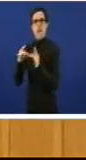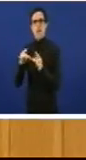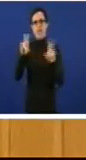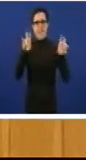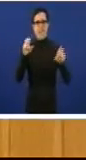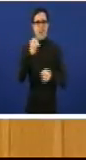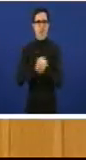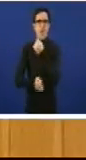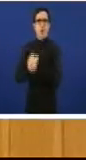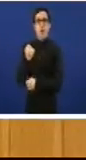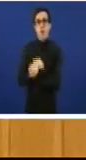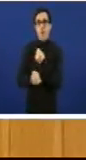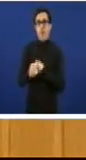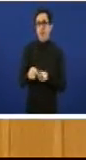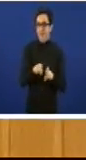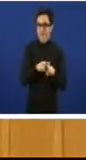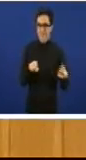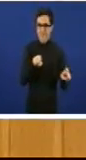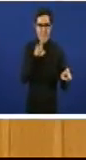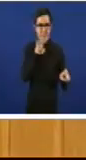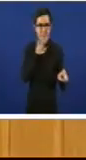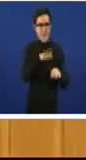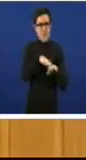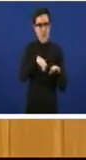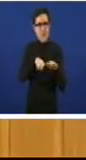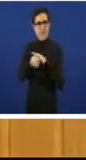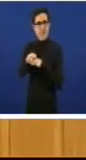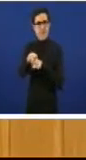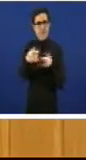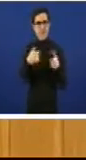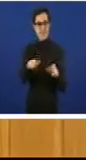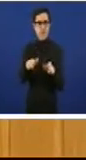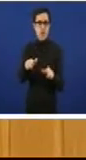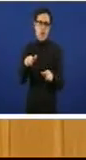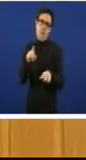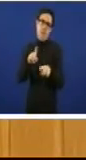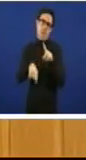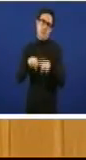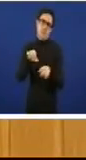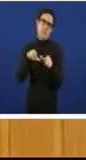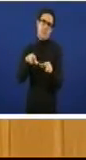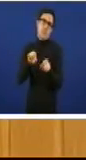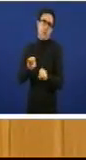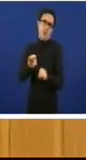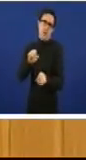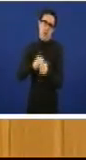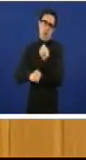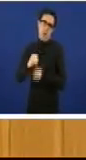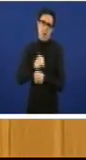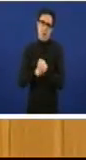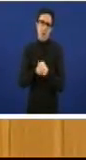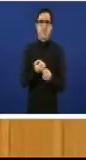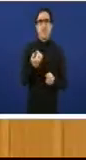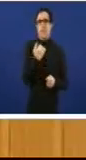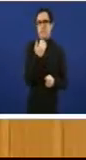económica para desenvolver ese sector económico. E xa por último para acabar